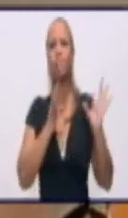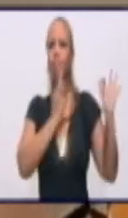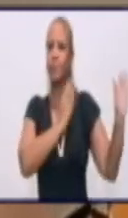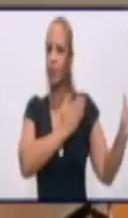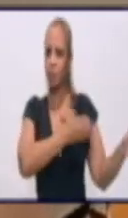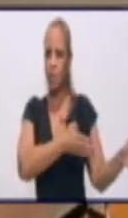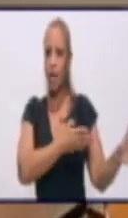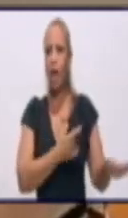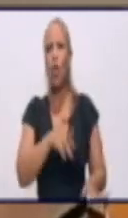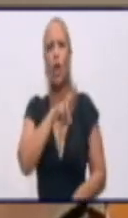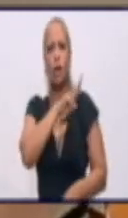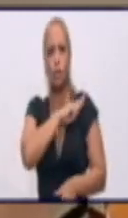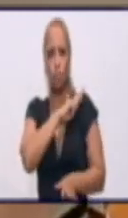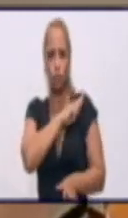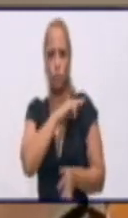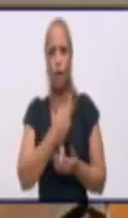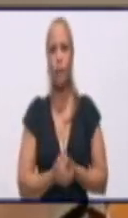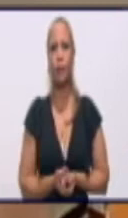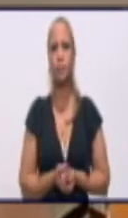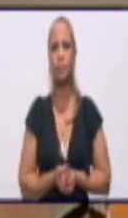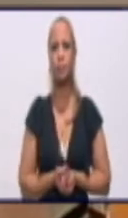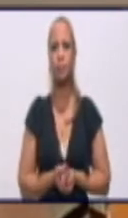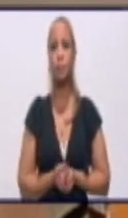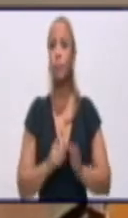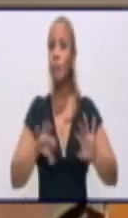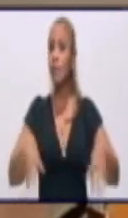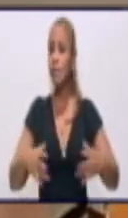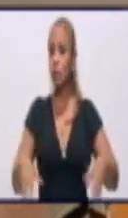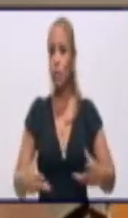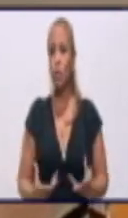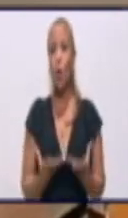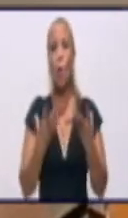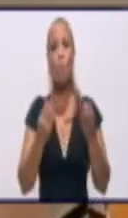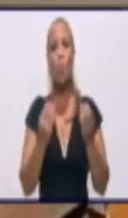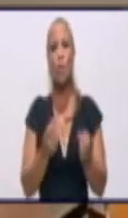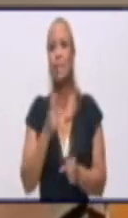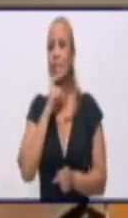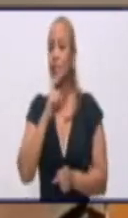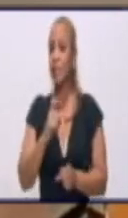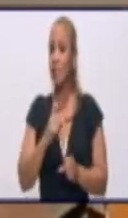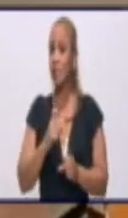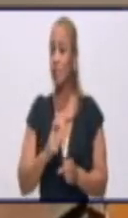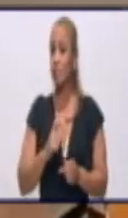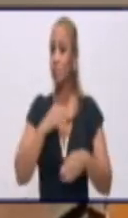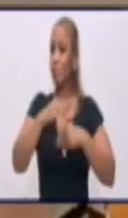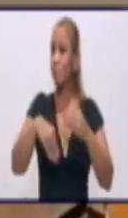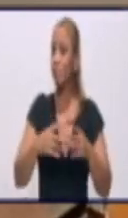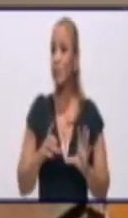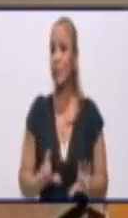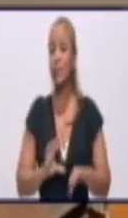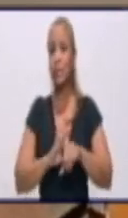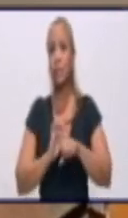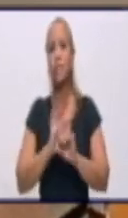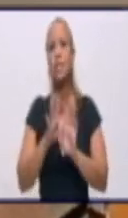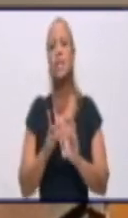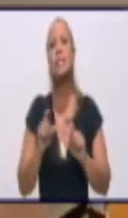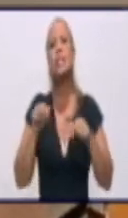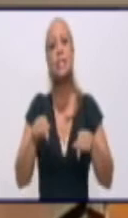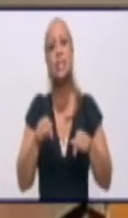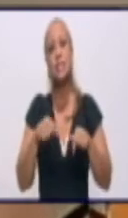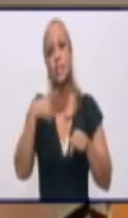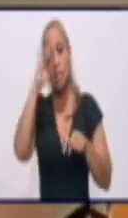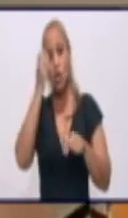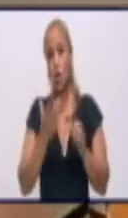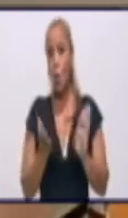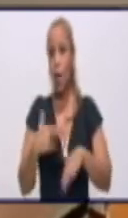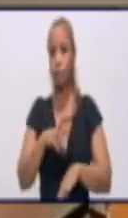ser responsable. La situación realmente es bastante seria y complicada. Y realmente si no somos